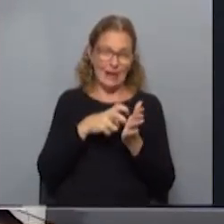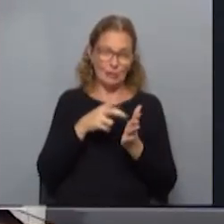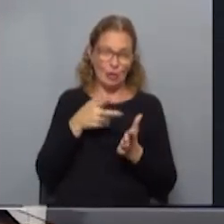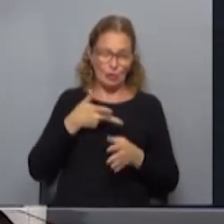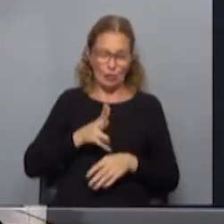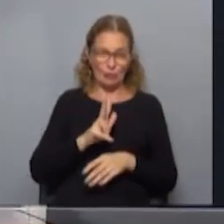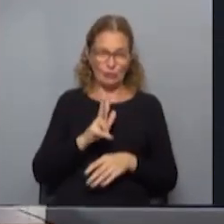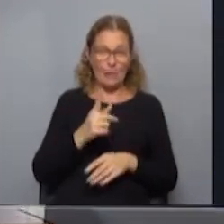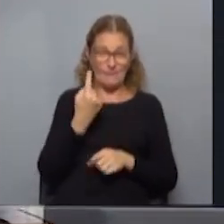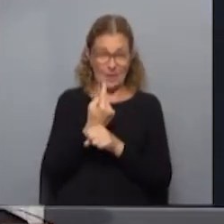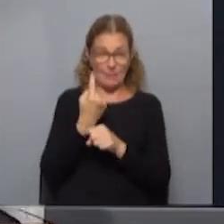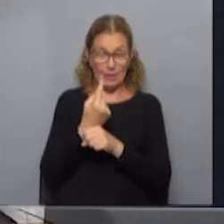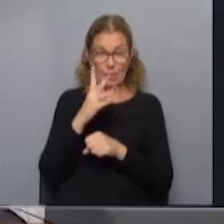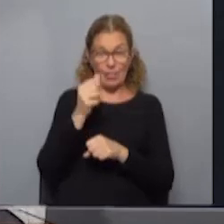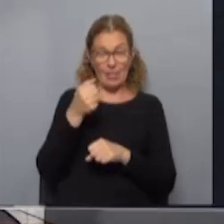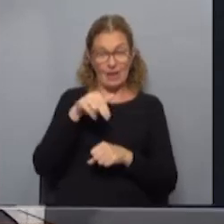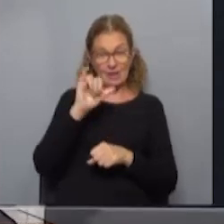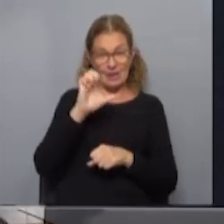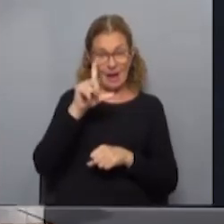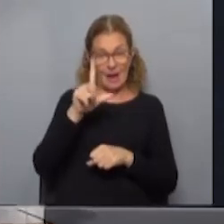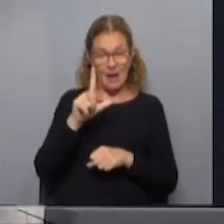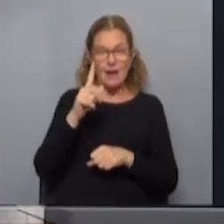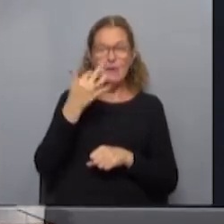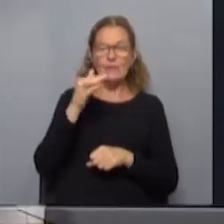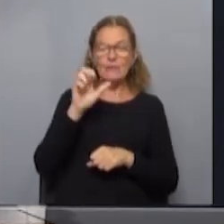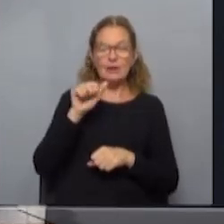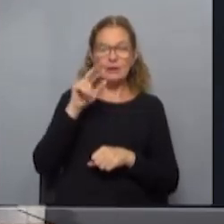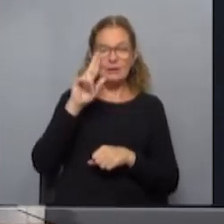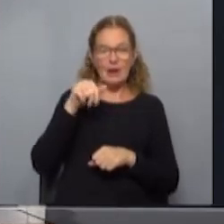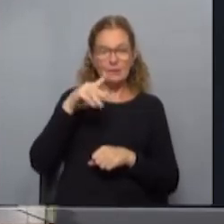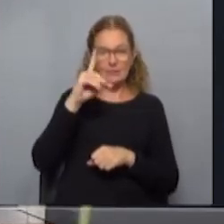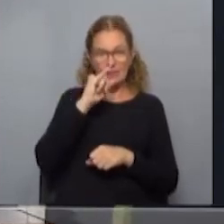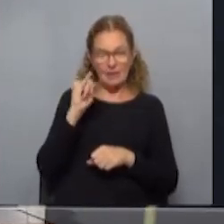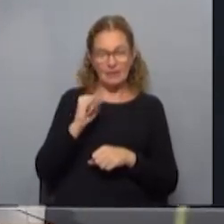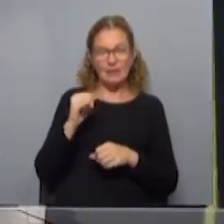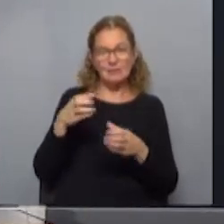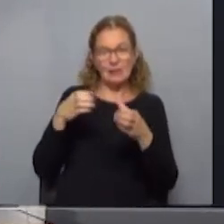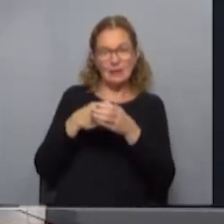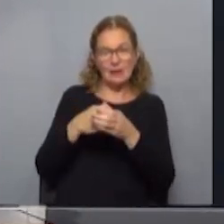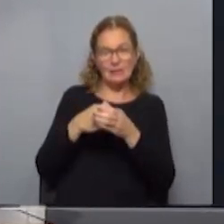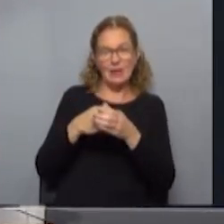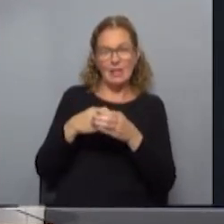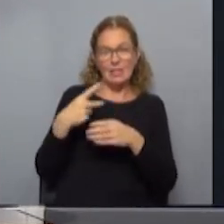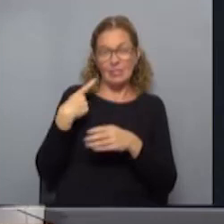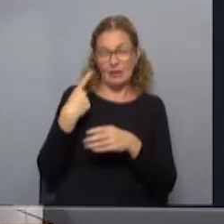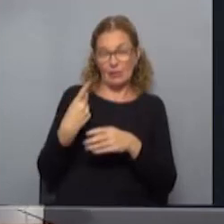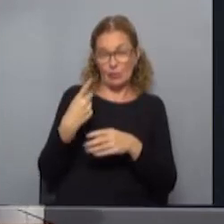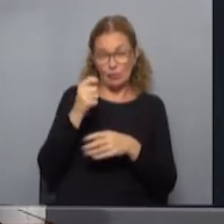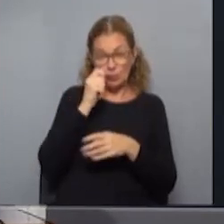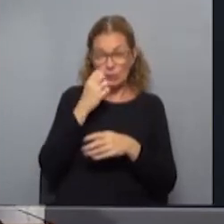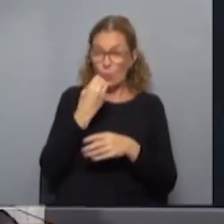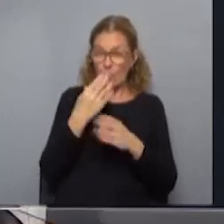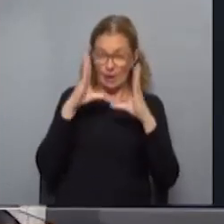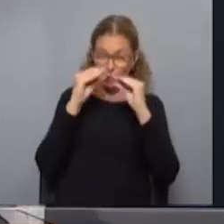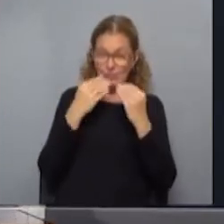turístico. Vamos con Rocha primero. Daniel Fernández, que es integrante de la dirección de turismo del querido departamento de Rocha. Buenas noches,